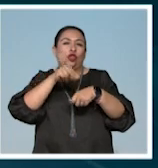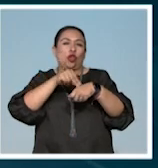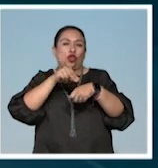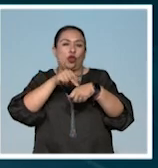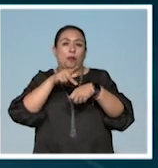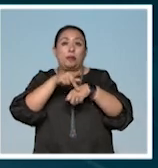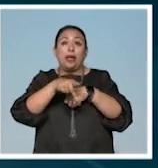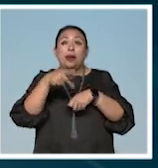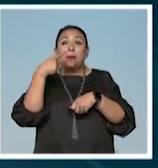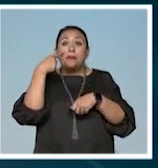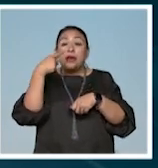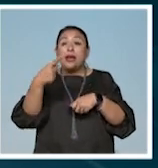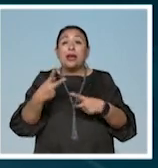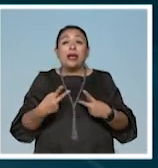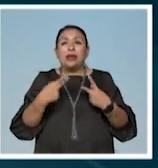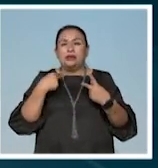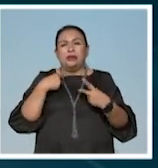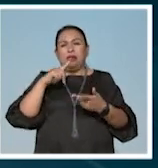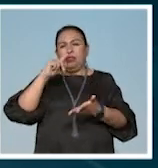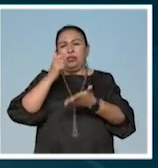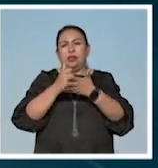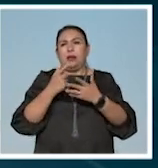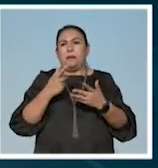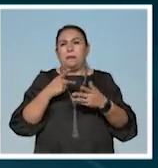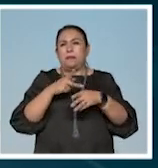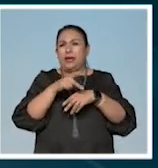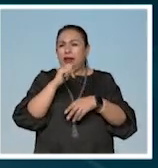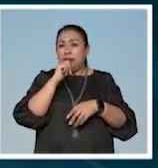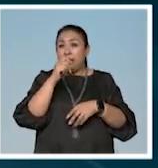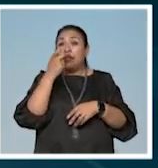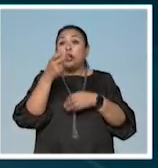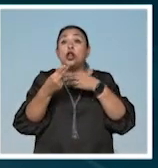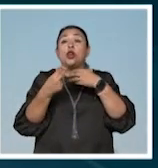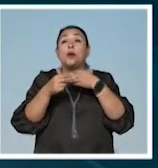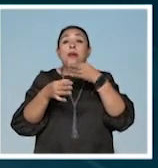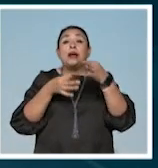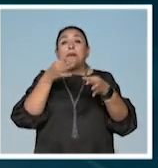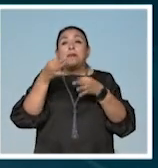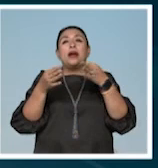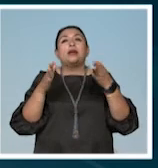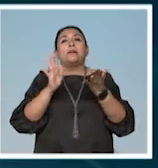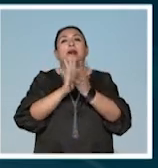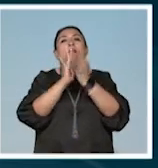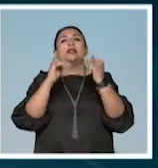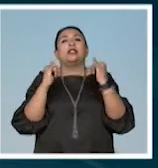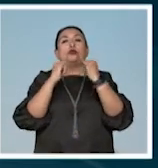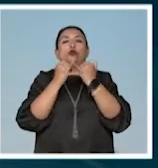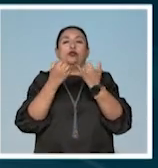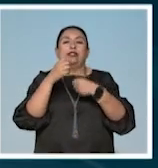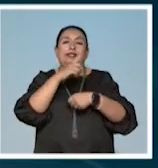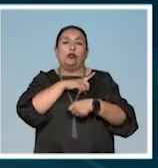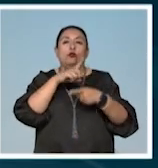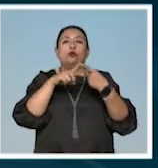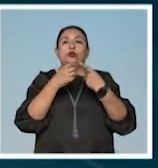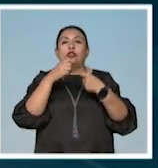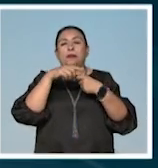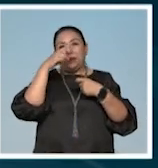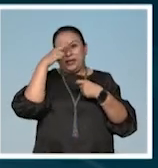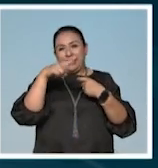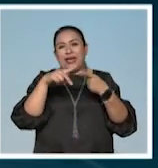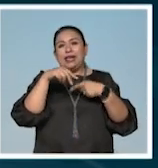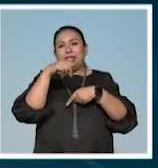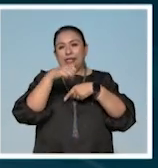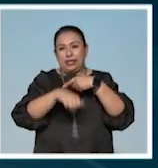el punto, que el cáncer no deje huella en tu piel es el nombre de esta campaña en la que participan instituciones de salud como la Sociedad Mexicana de Cirugía